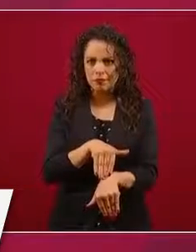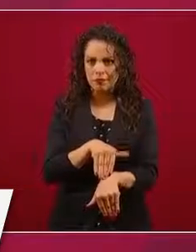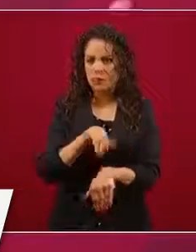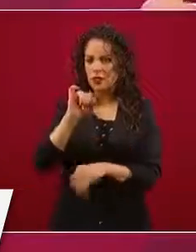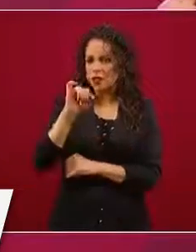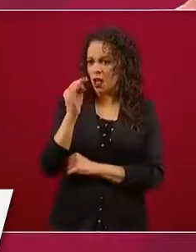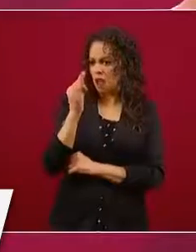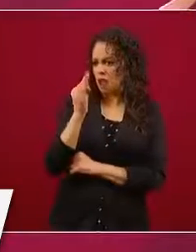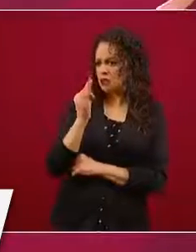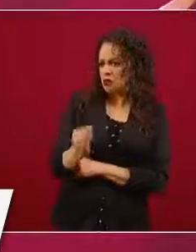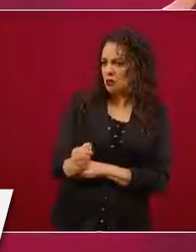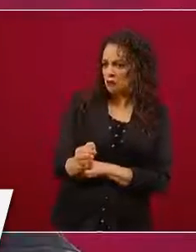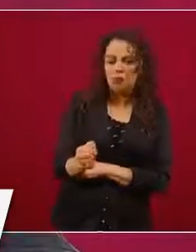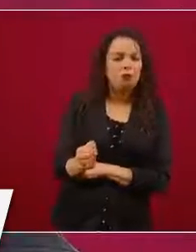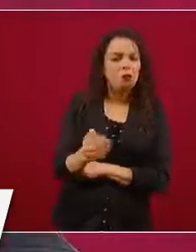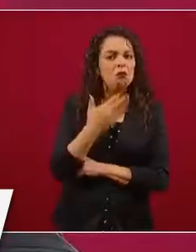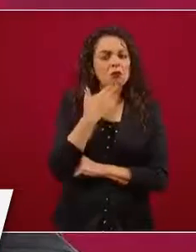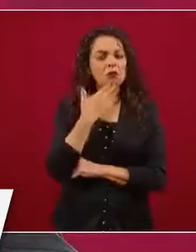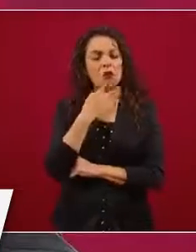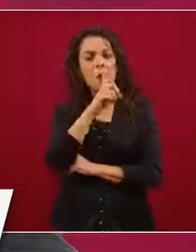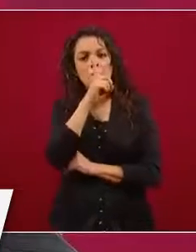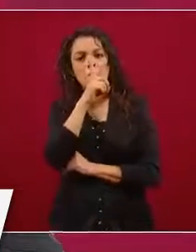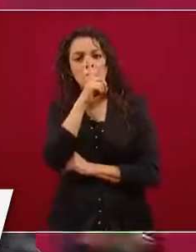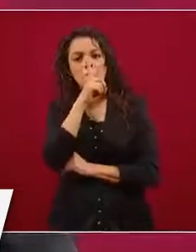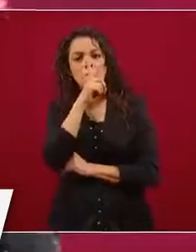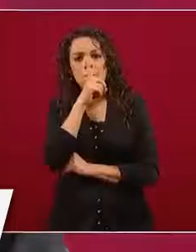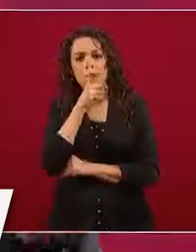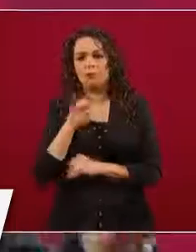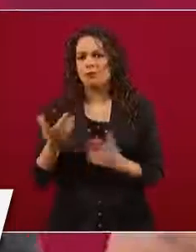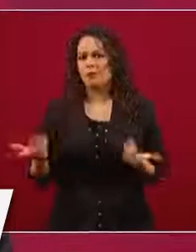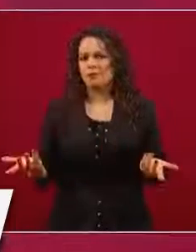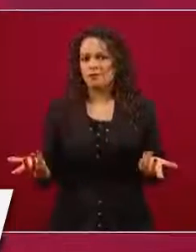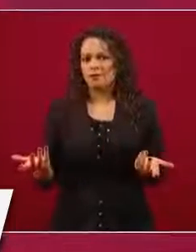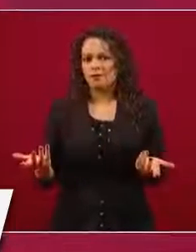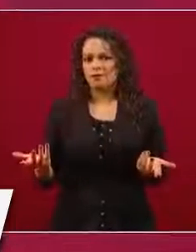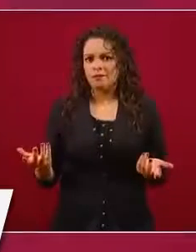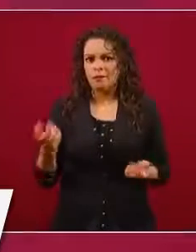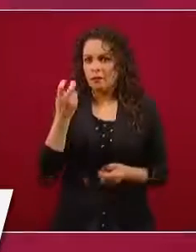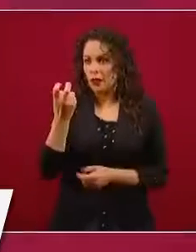¿para qué sirve?